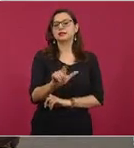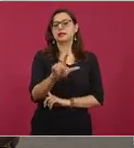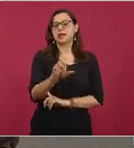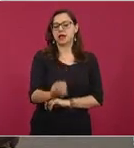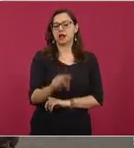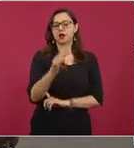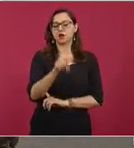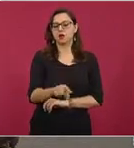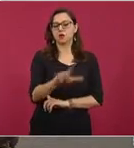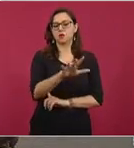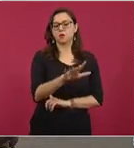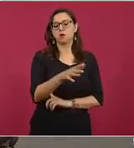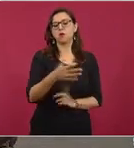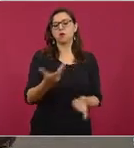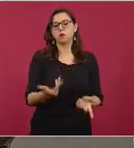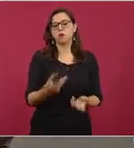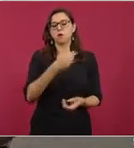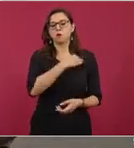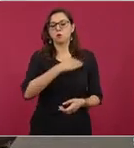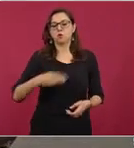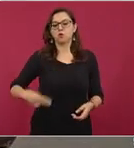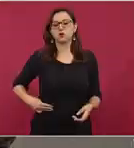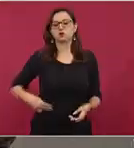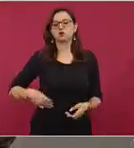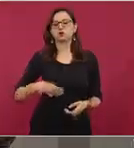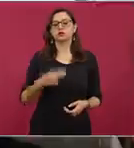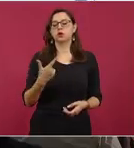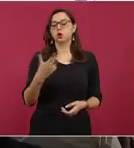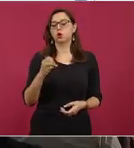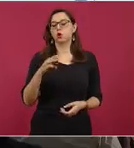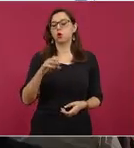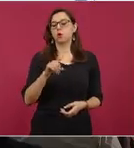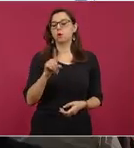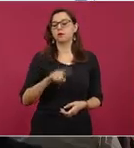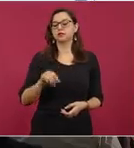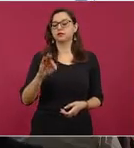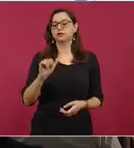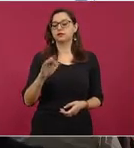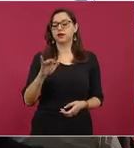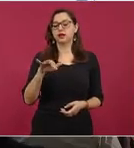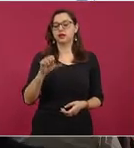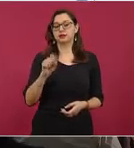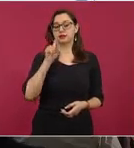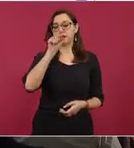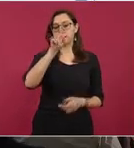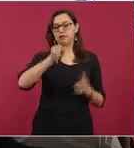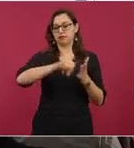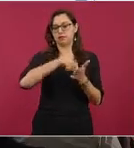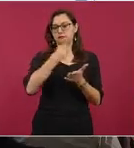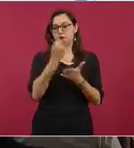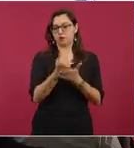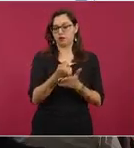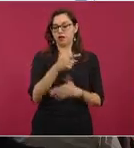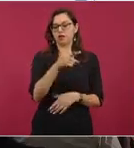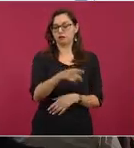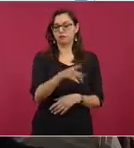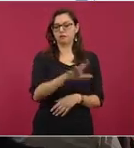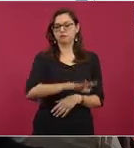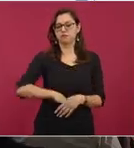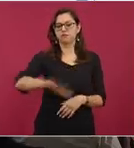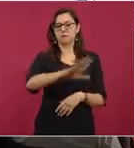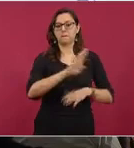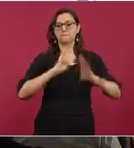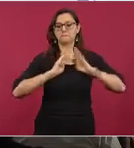el ejido Joya de Manantiales, municipio de Gómez, Farías, Tamaulipas. Ya la región